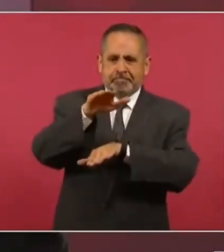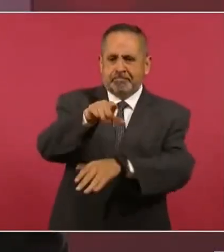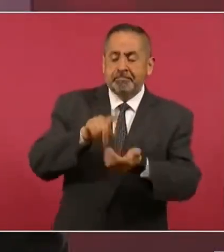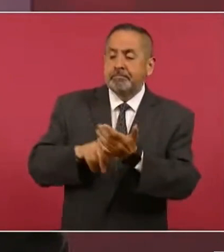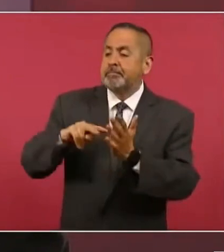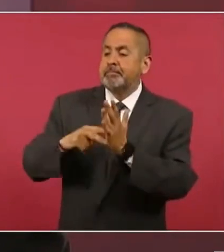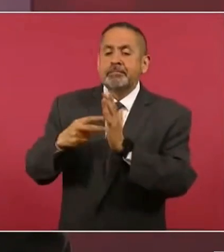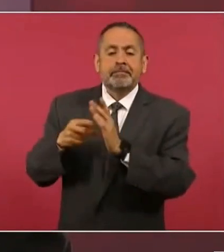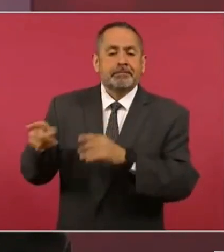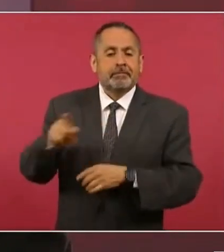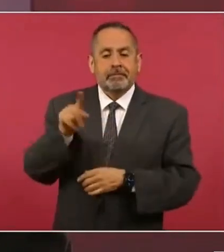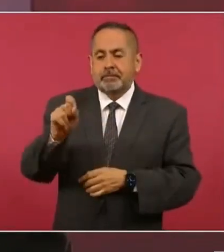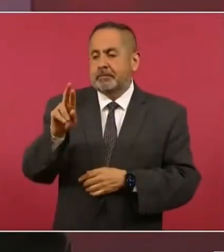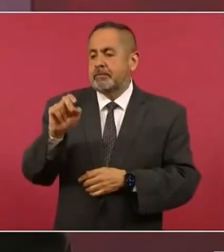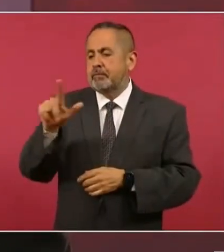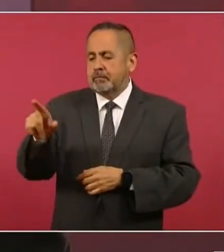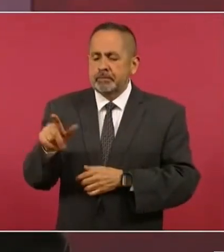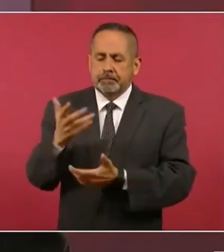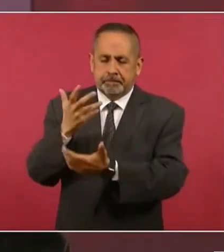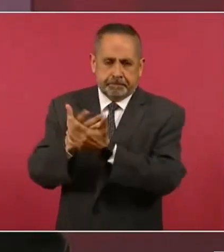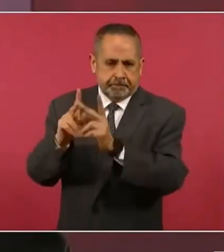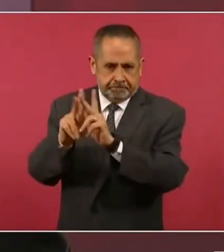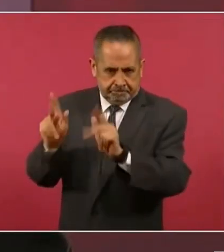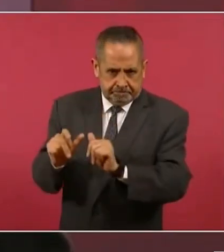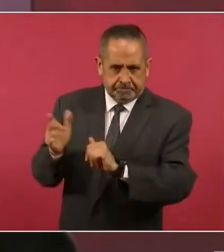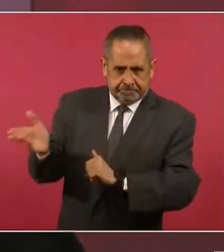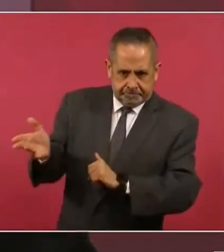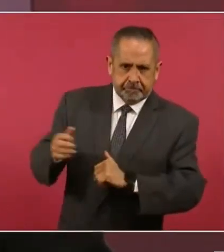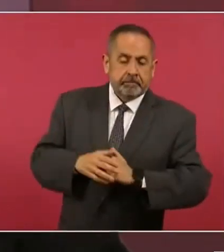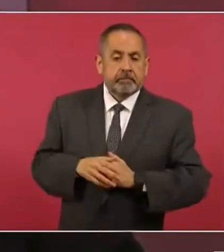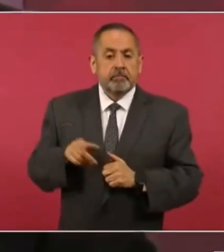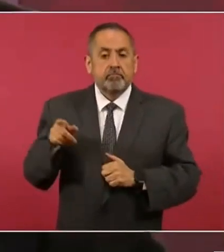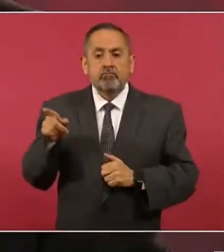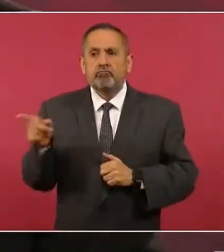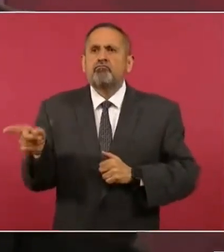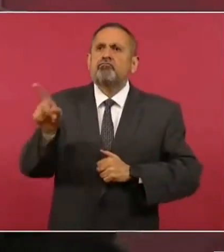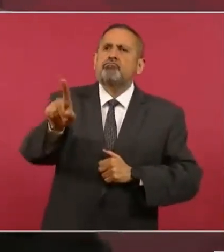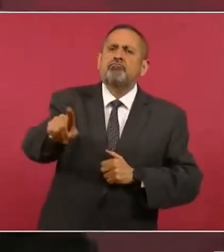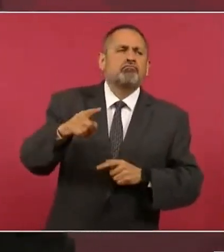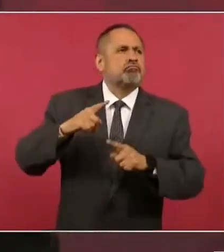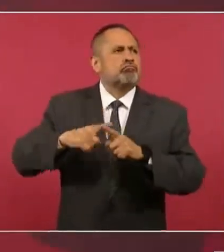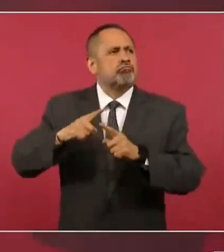que en paz descanse y este como estructurista